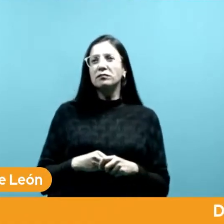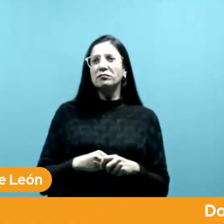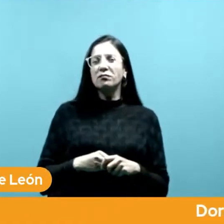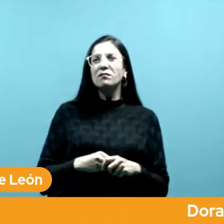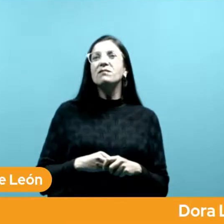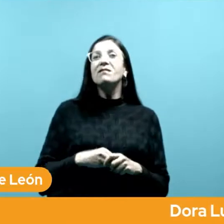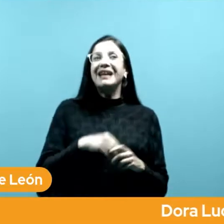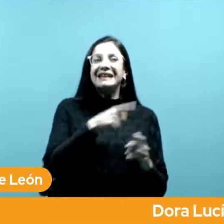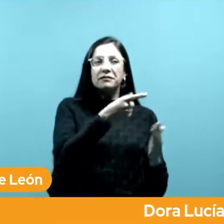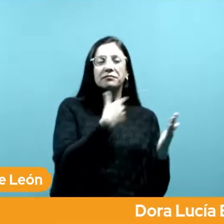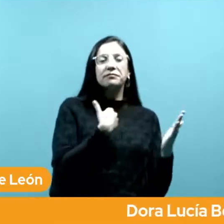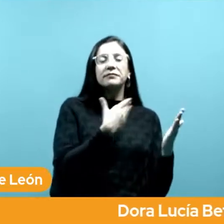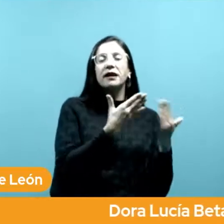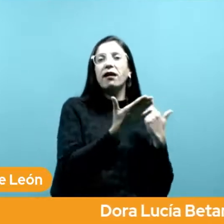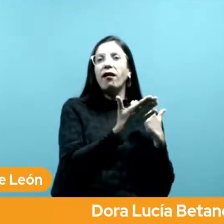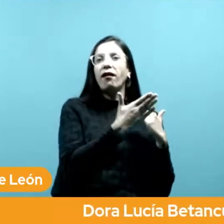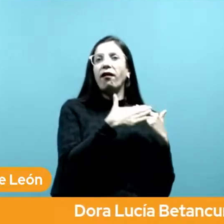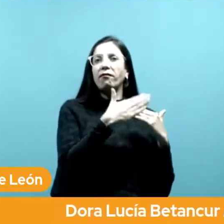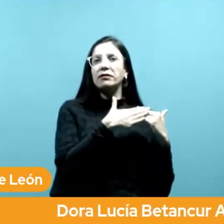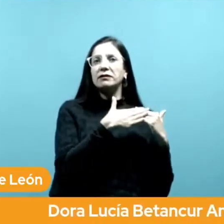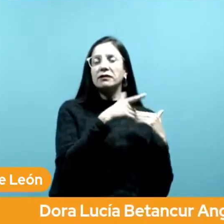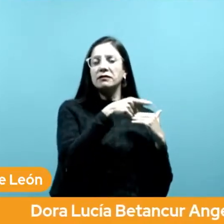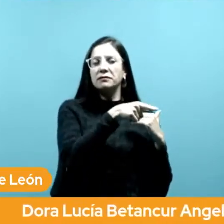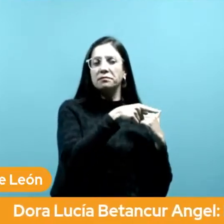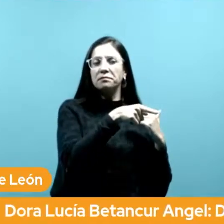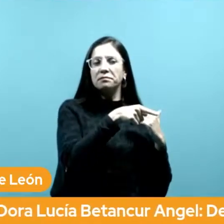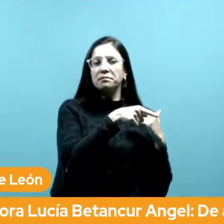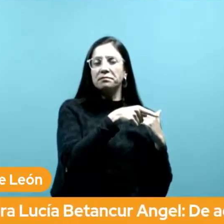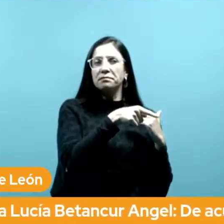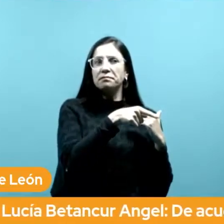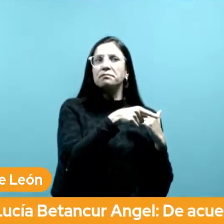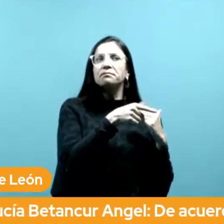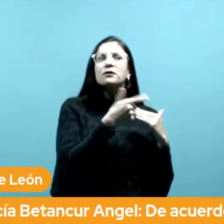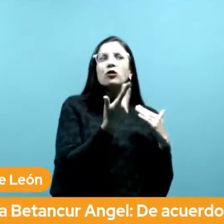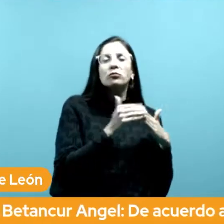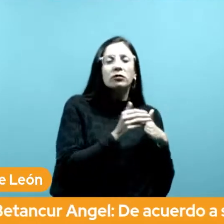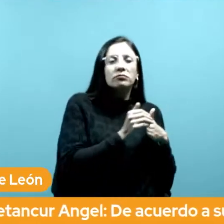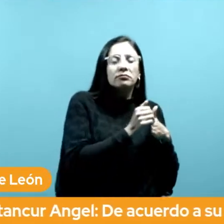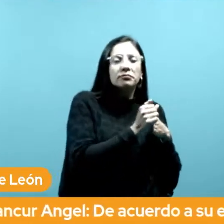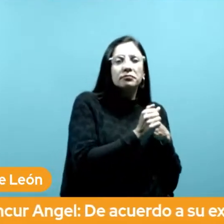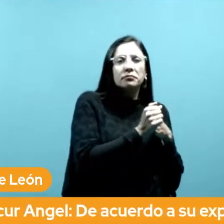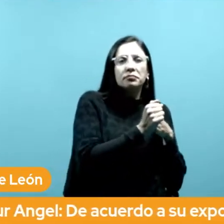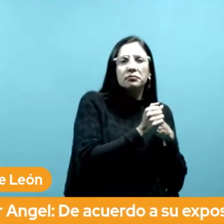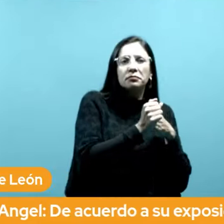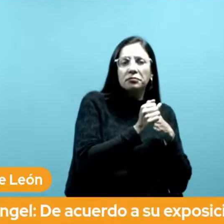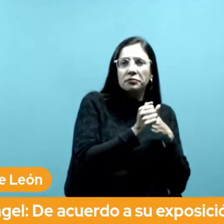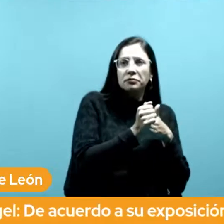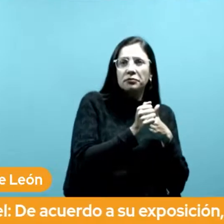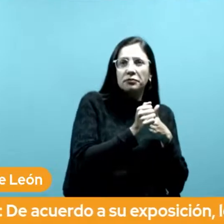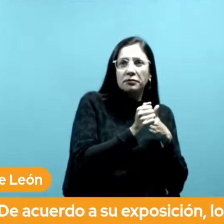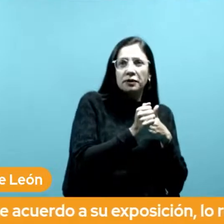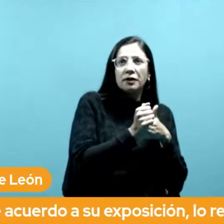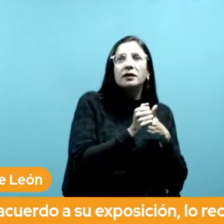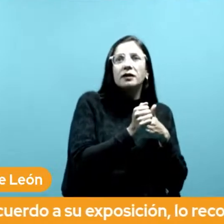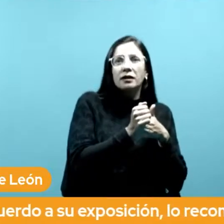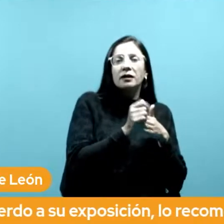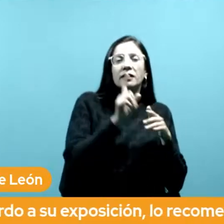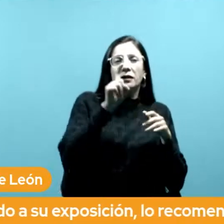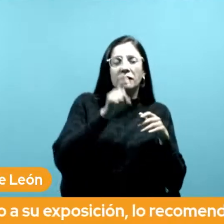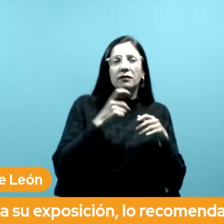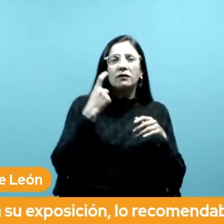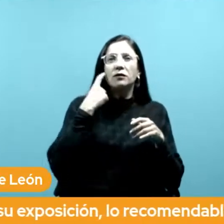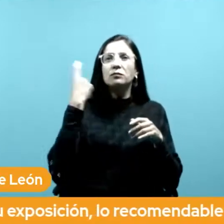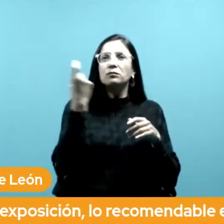eh lo que pasa es que es cierto que cuando uno quiere buscar un reconocimiento o sea lo que quiere buscar es en positivo ¿no? en esos